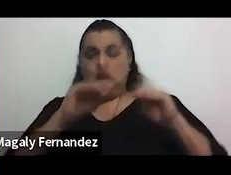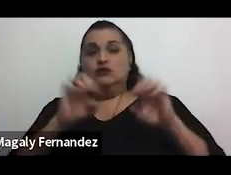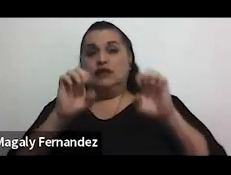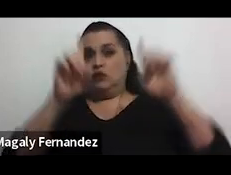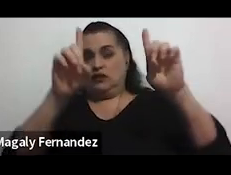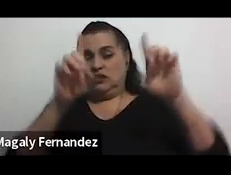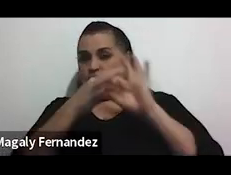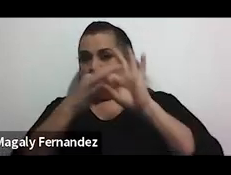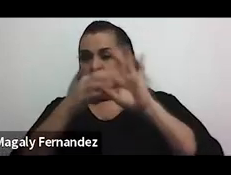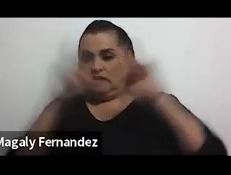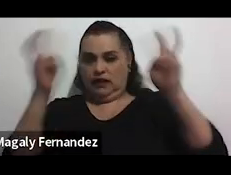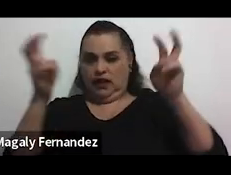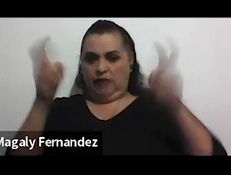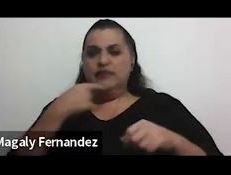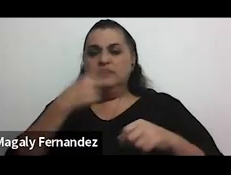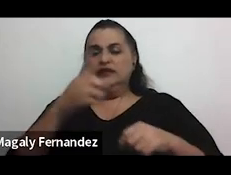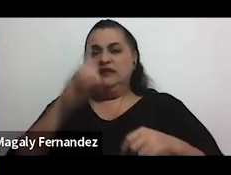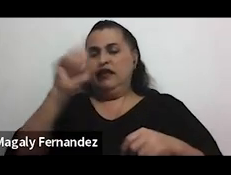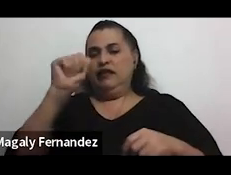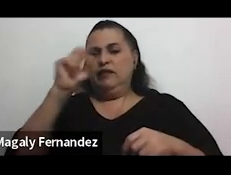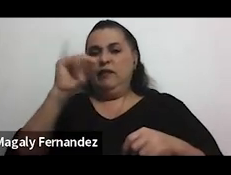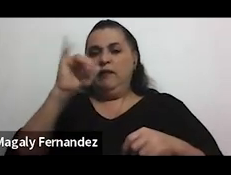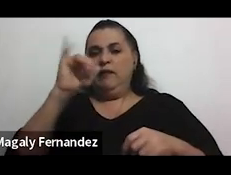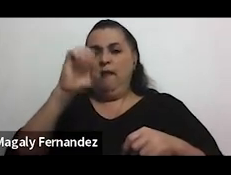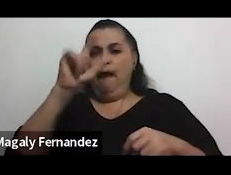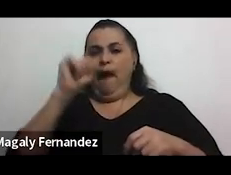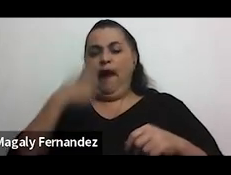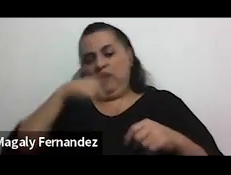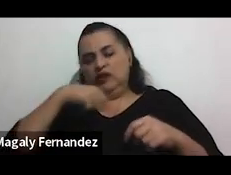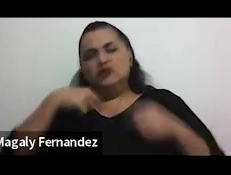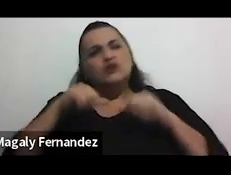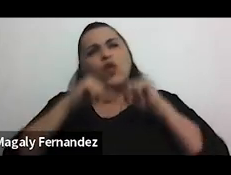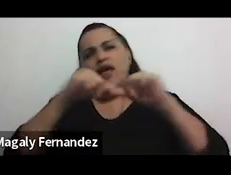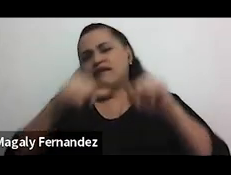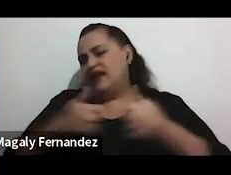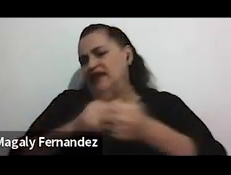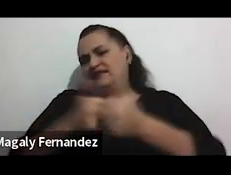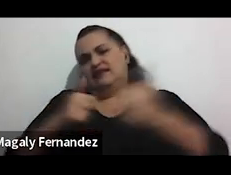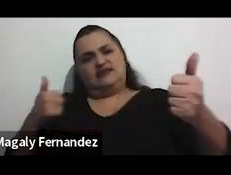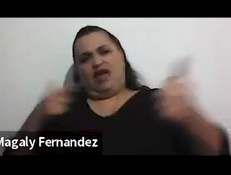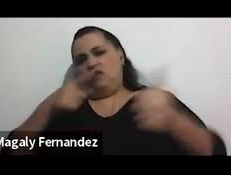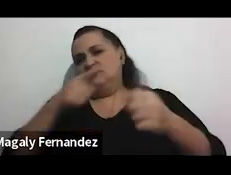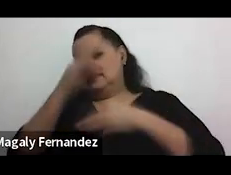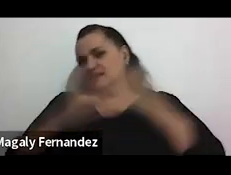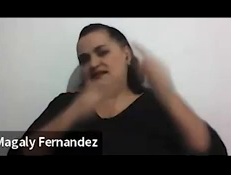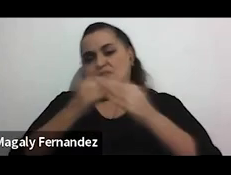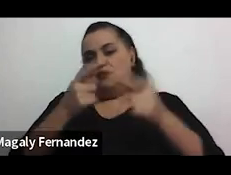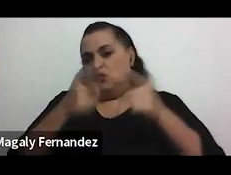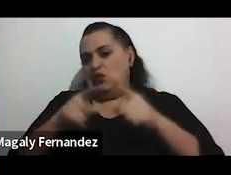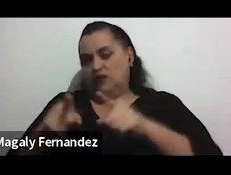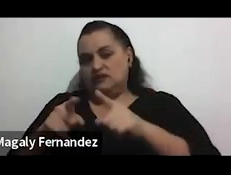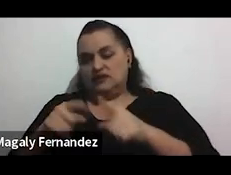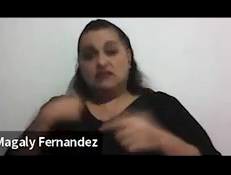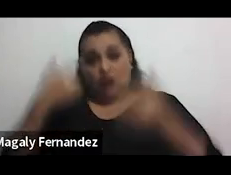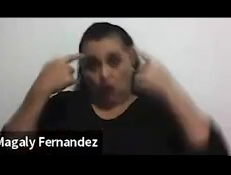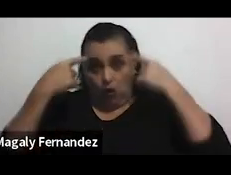dice Daniela Taleno siento que aún estamos en pañales en el país para este tipo de casos que se llegue a algo positivo